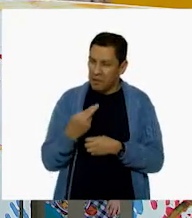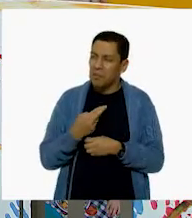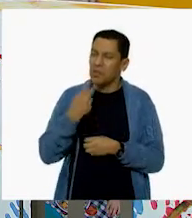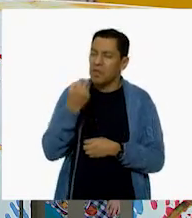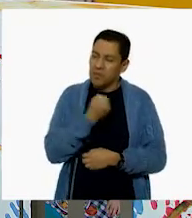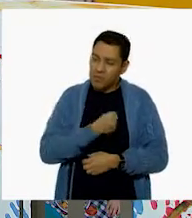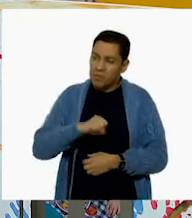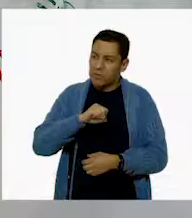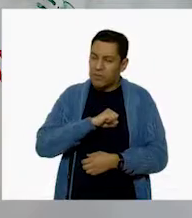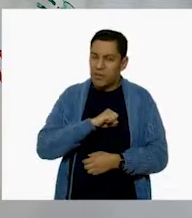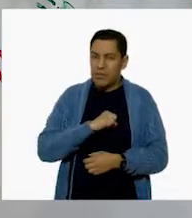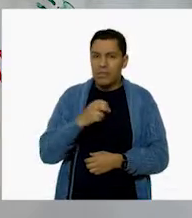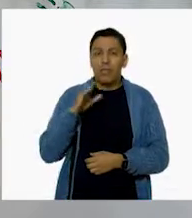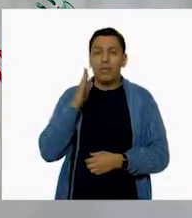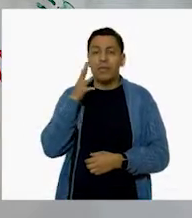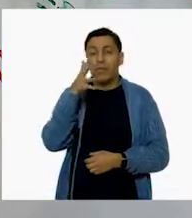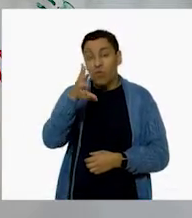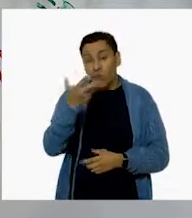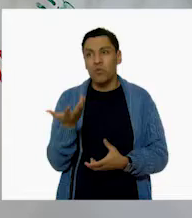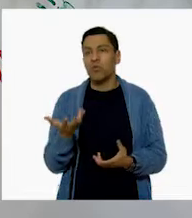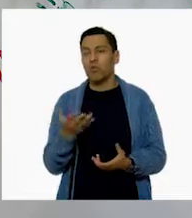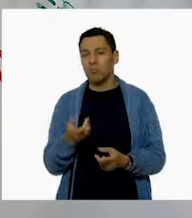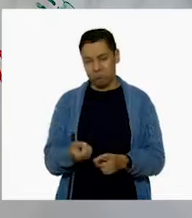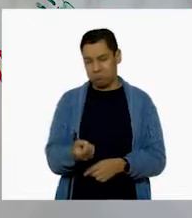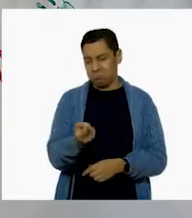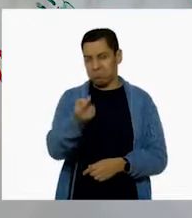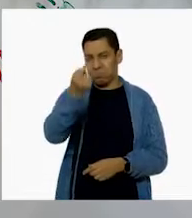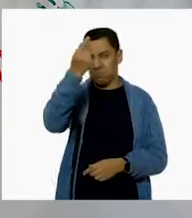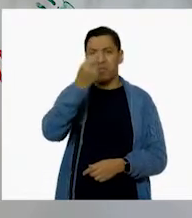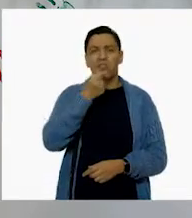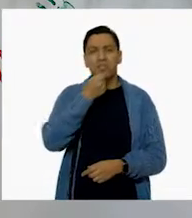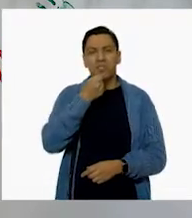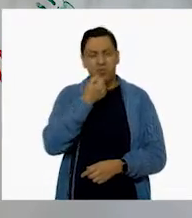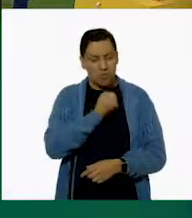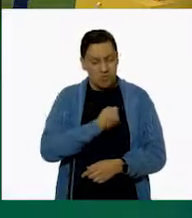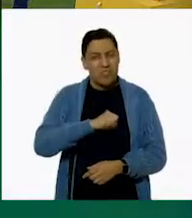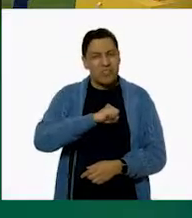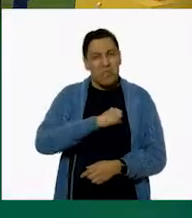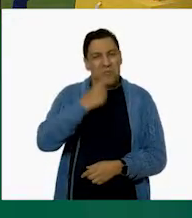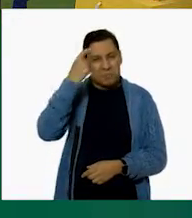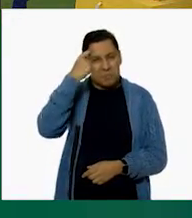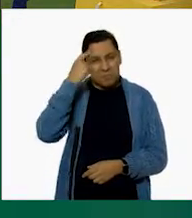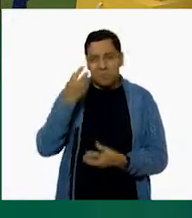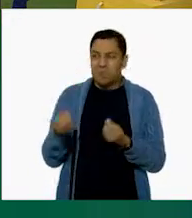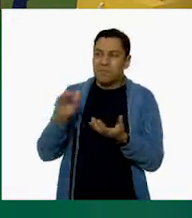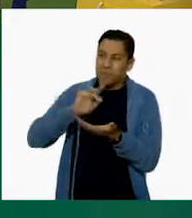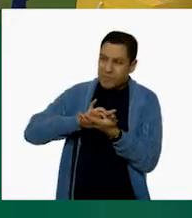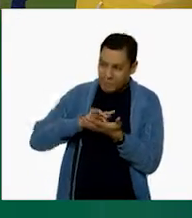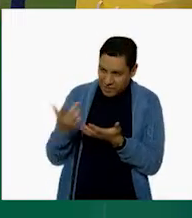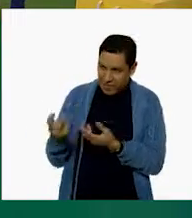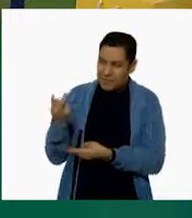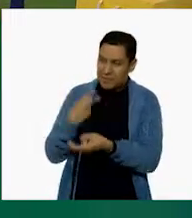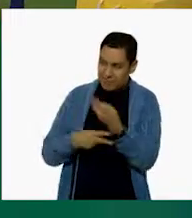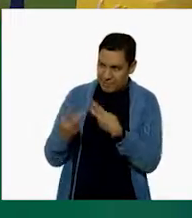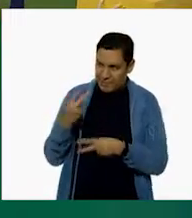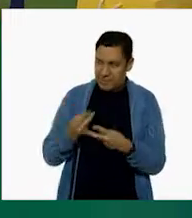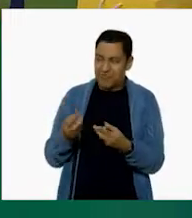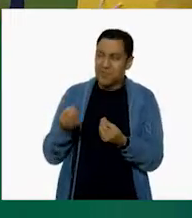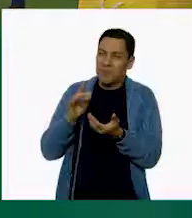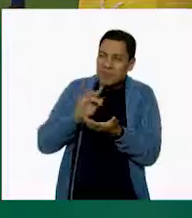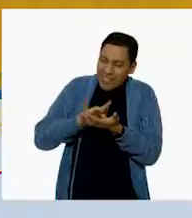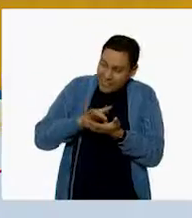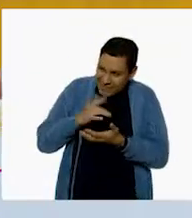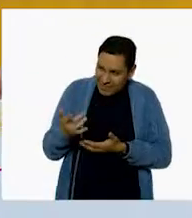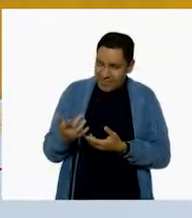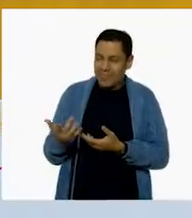aprovechar las clases, que seguramente están viendo, las clases de Aprende en Casa. Sí, claro. Muchas gracias por tu labor y muchas gracias por